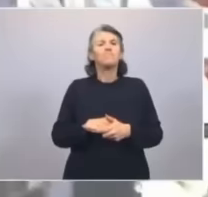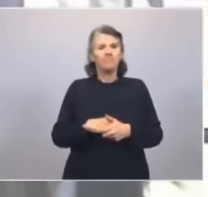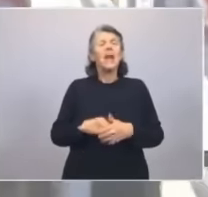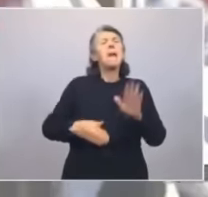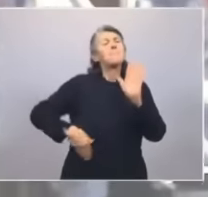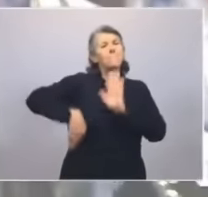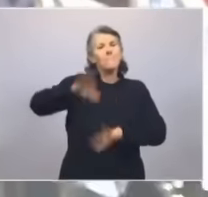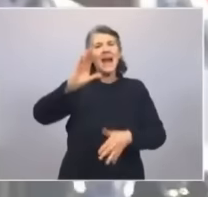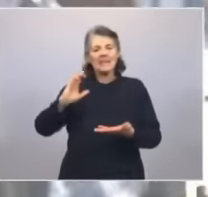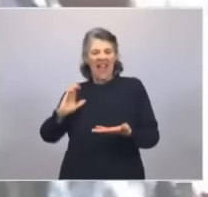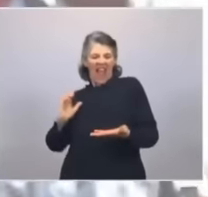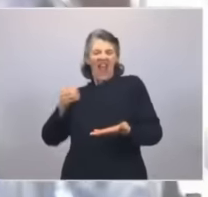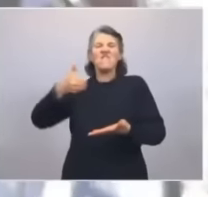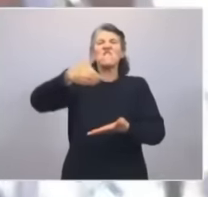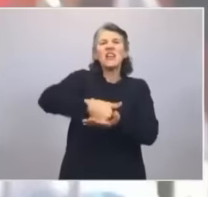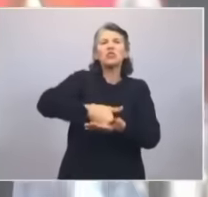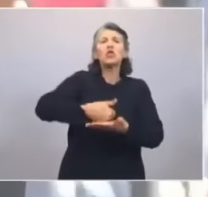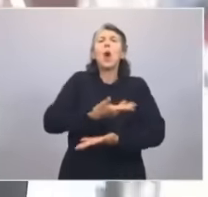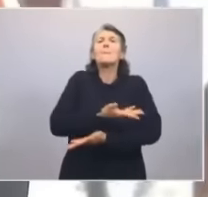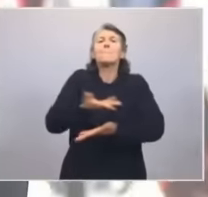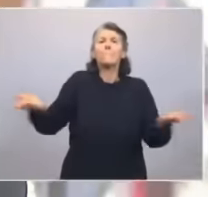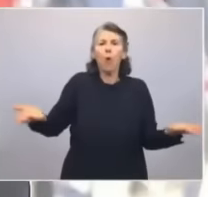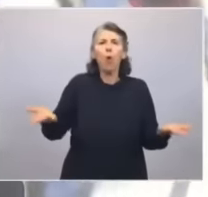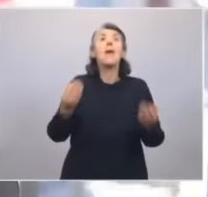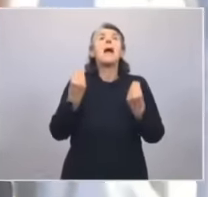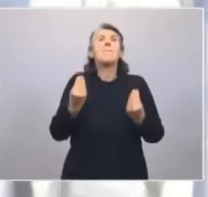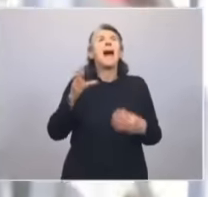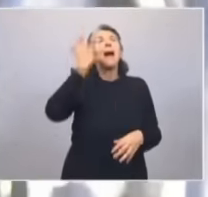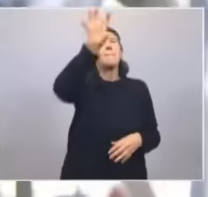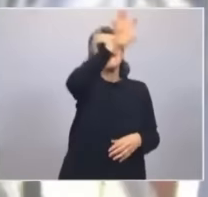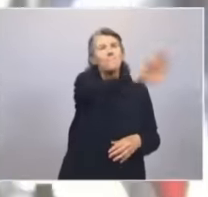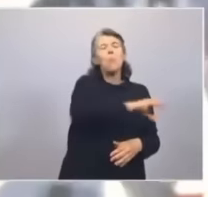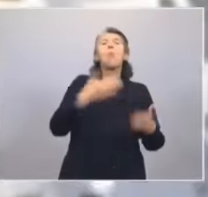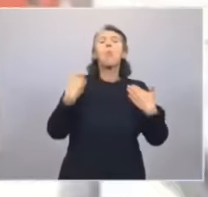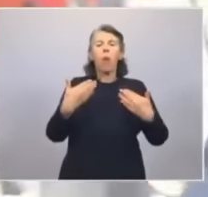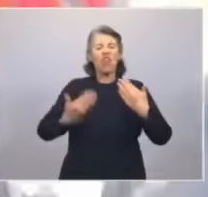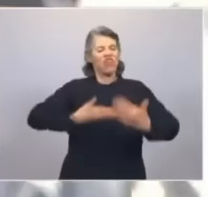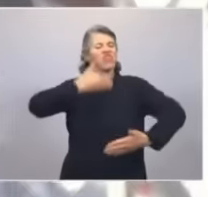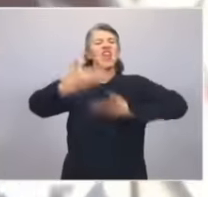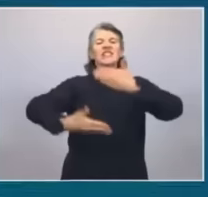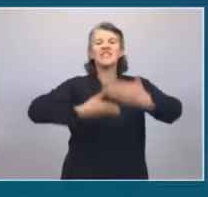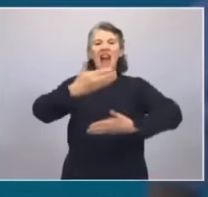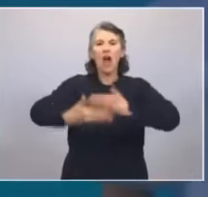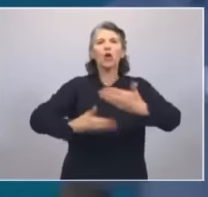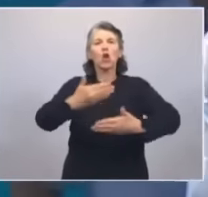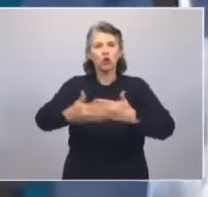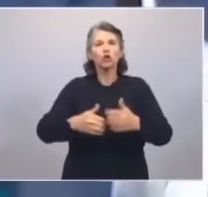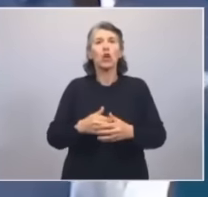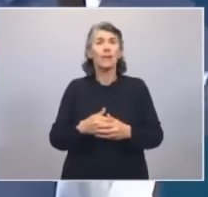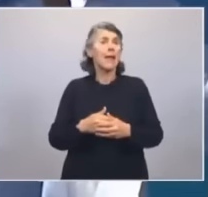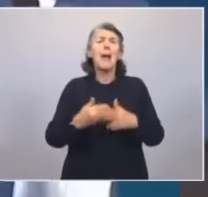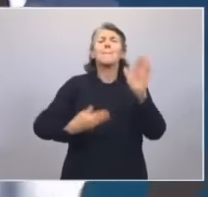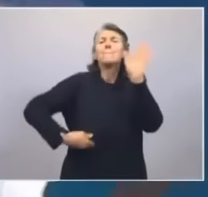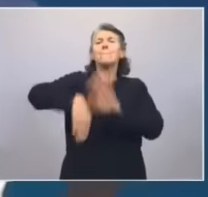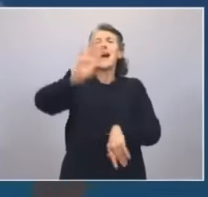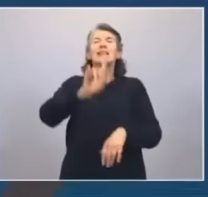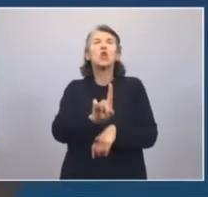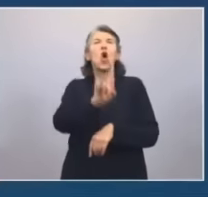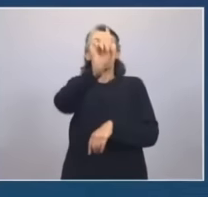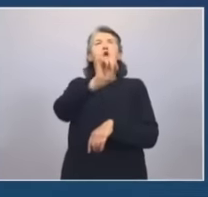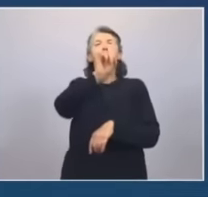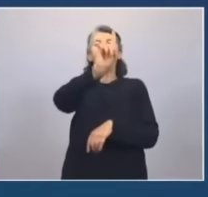para que tengamos igualdad de desarrollo, sobre todo en el tan postergado norte argentino,